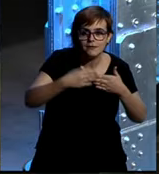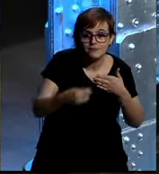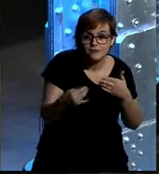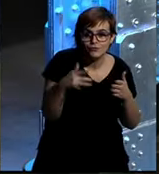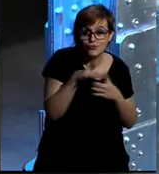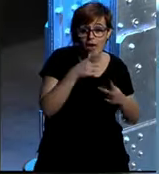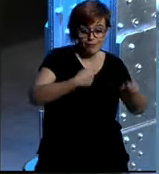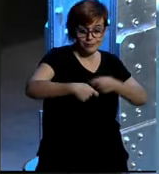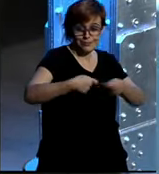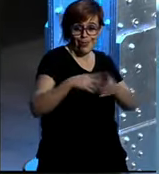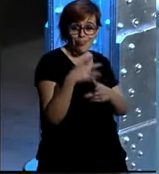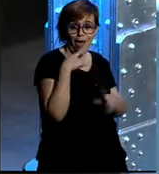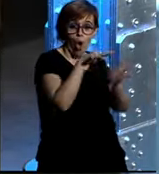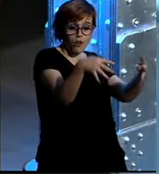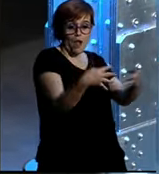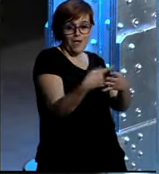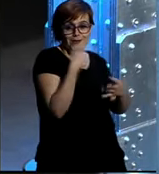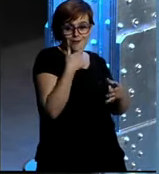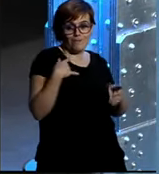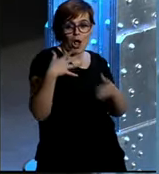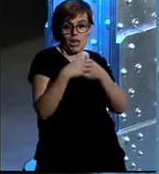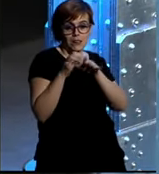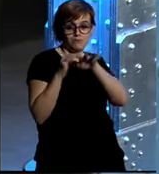a su tienda online entonces perdón